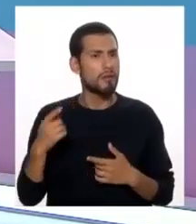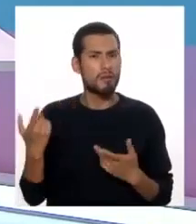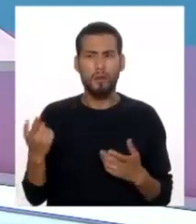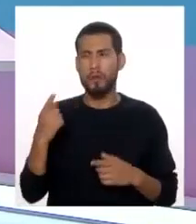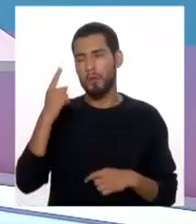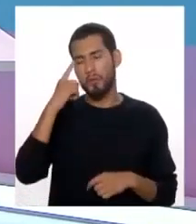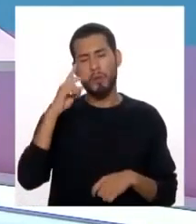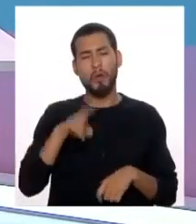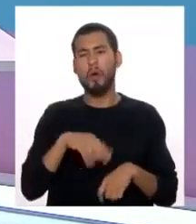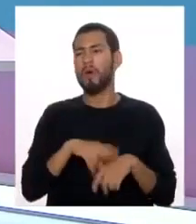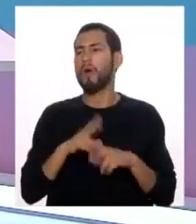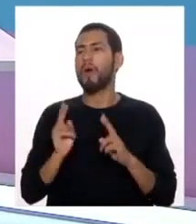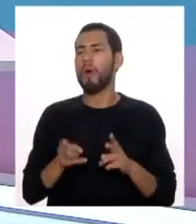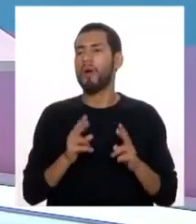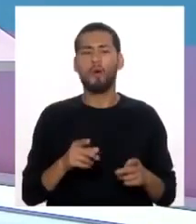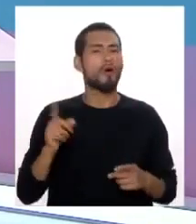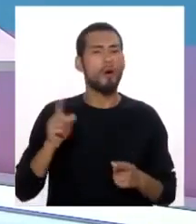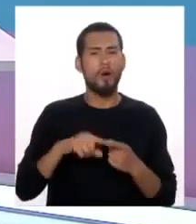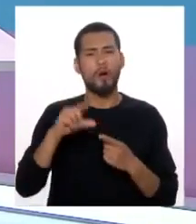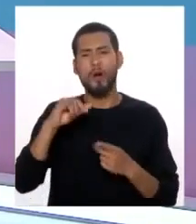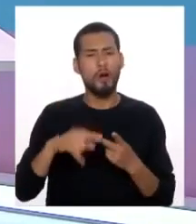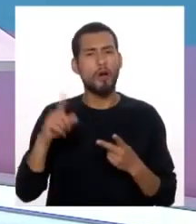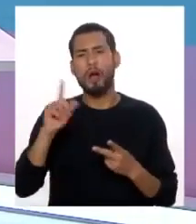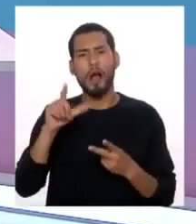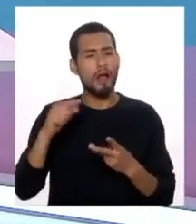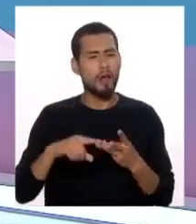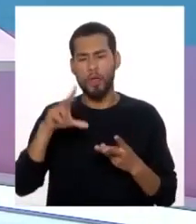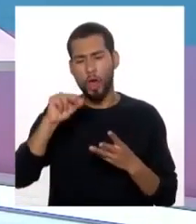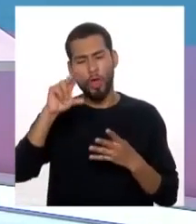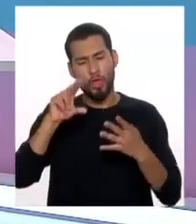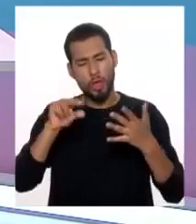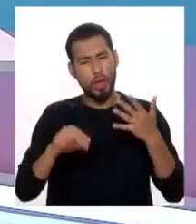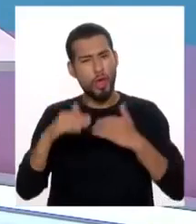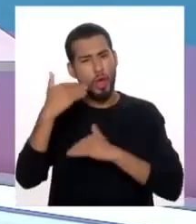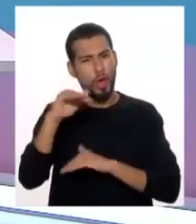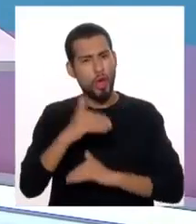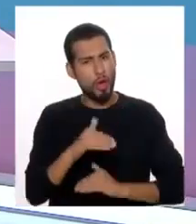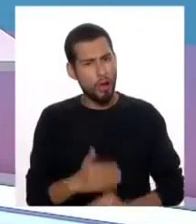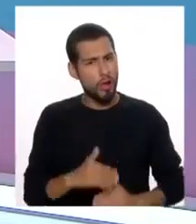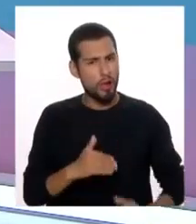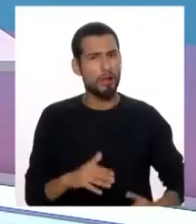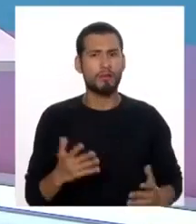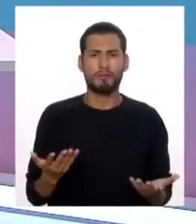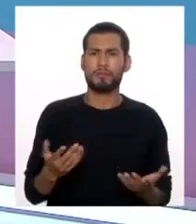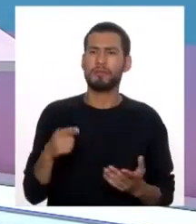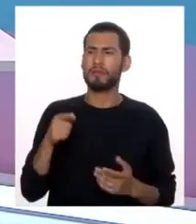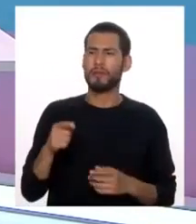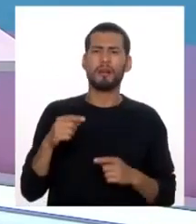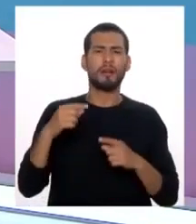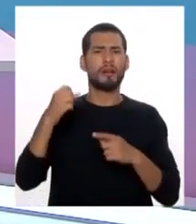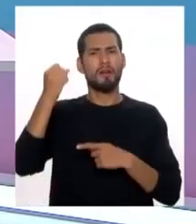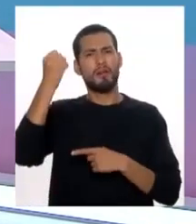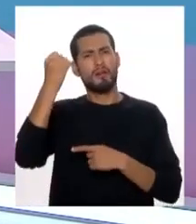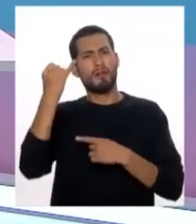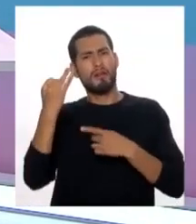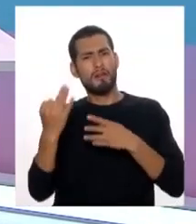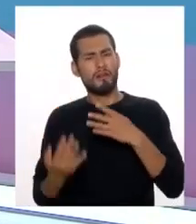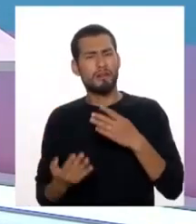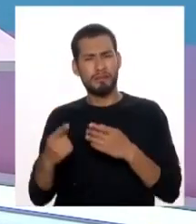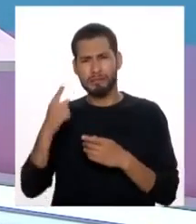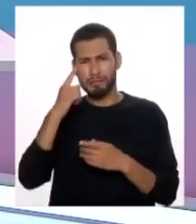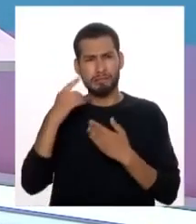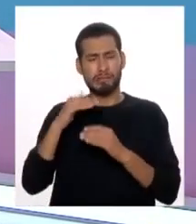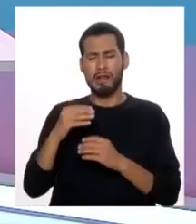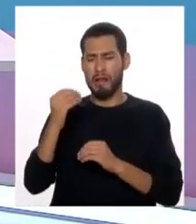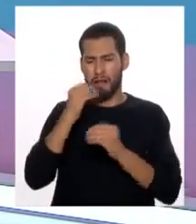está normalizando, no gluten, no lactosa, no esto, no, no, no, no, no, y lo que hacen es tener una relación tóxica